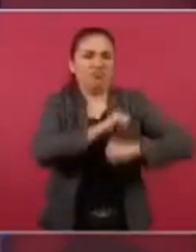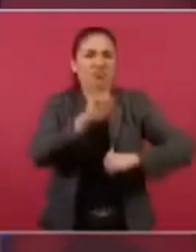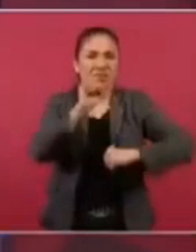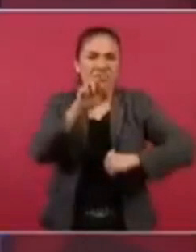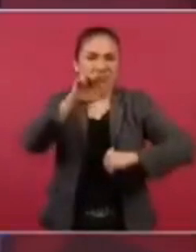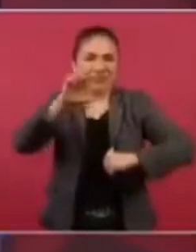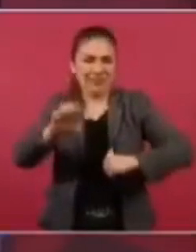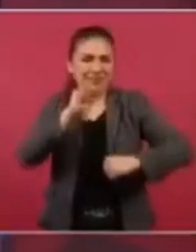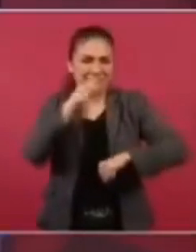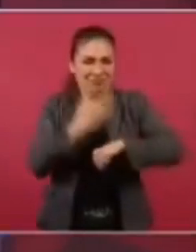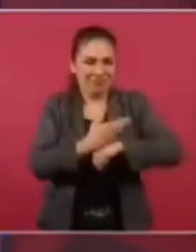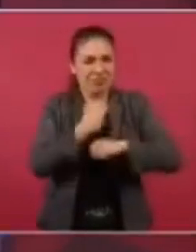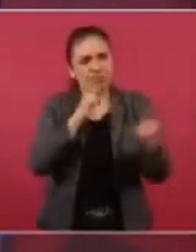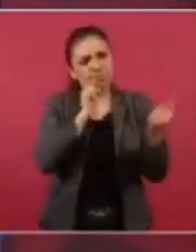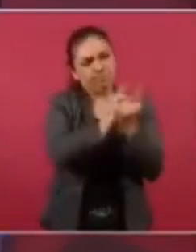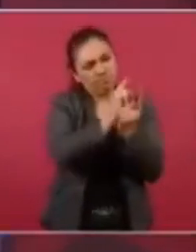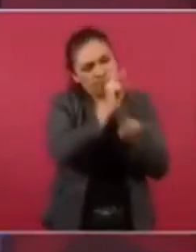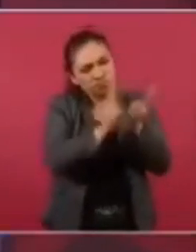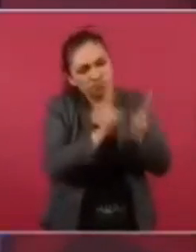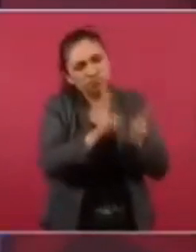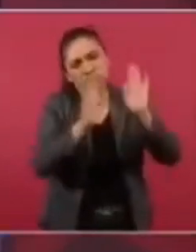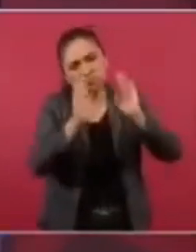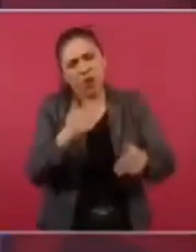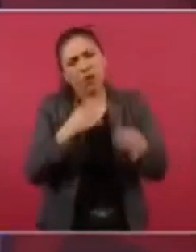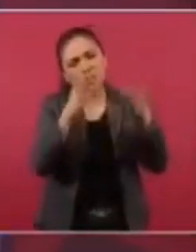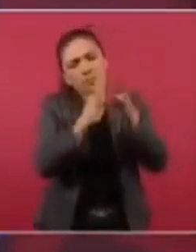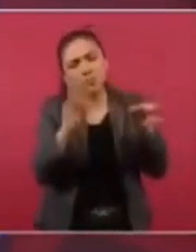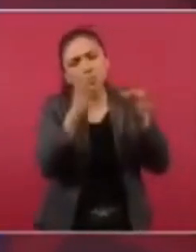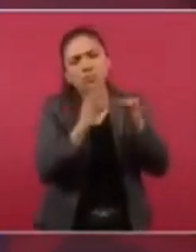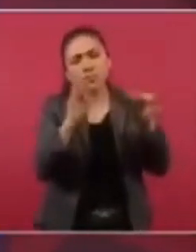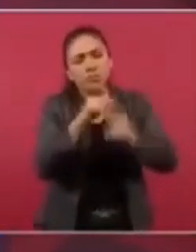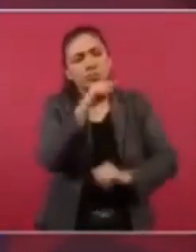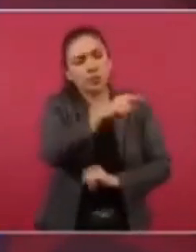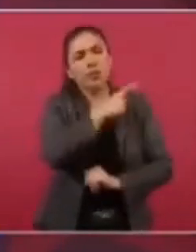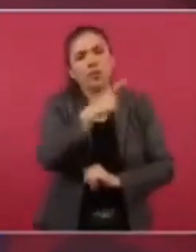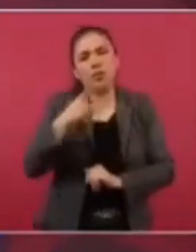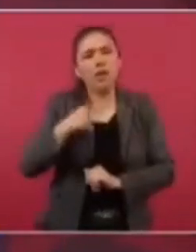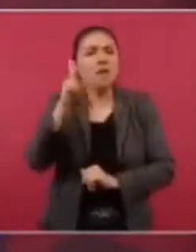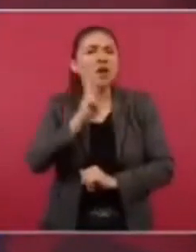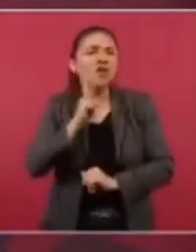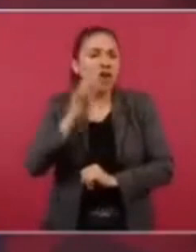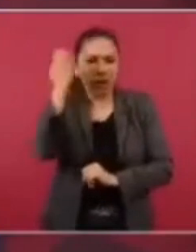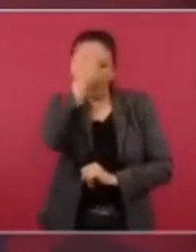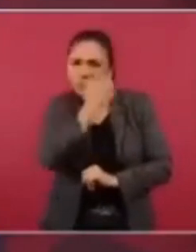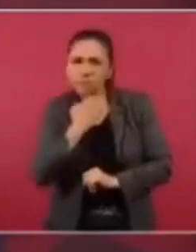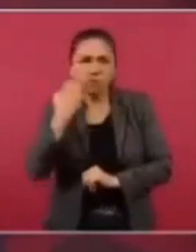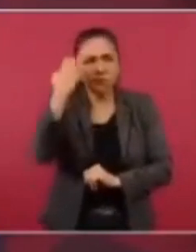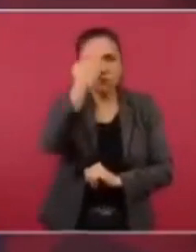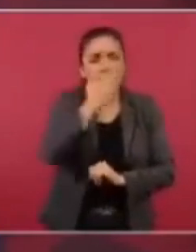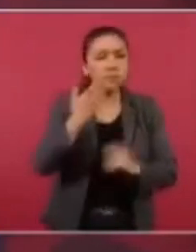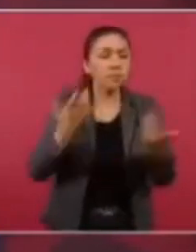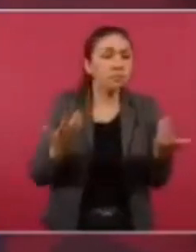que haga el análisis, que